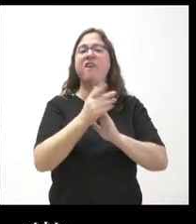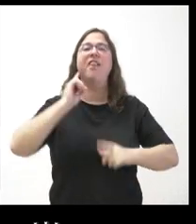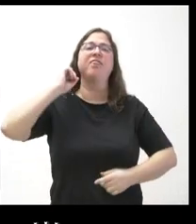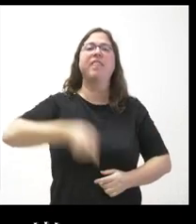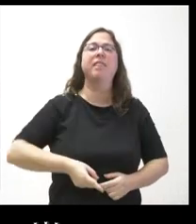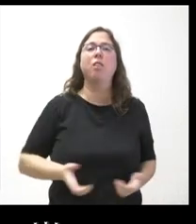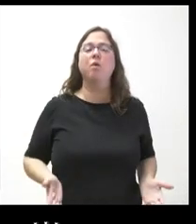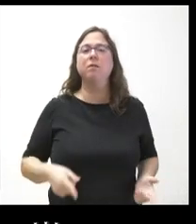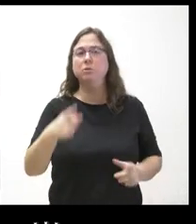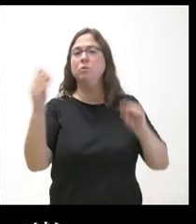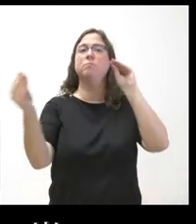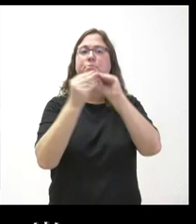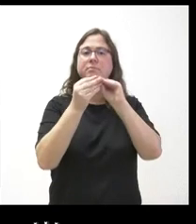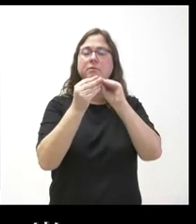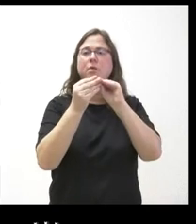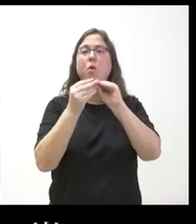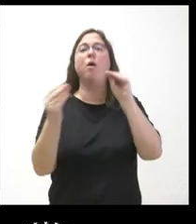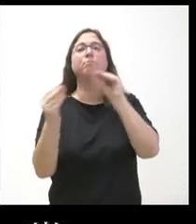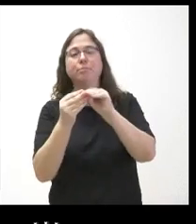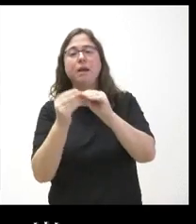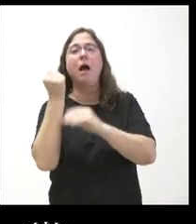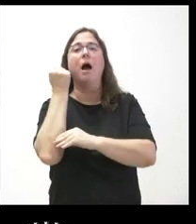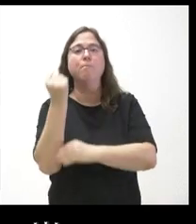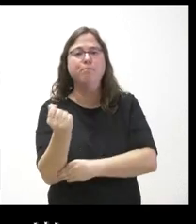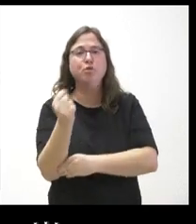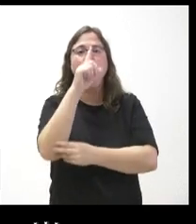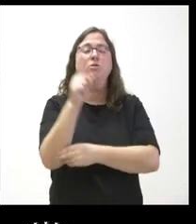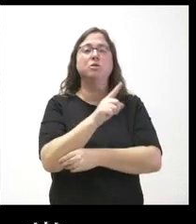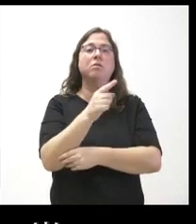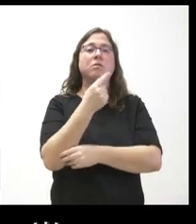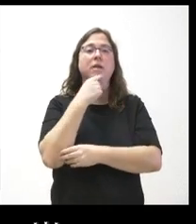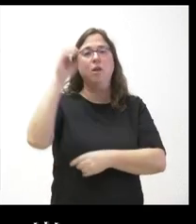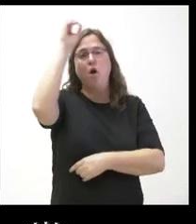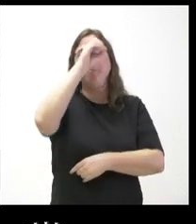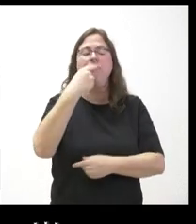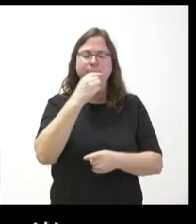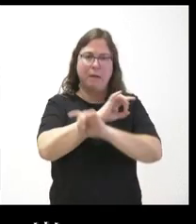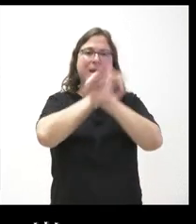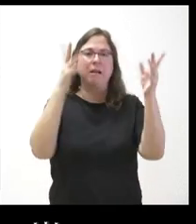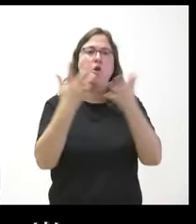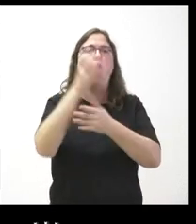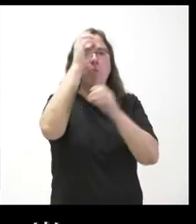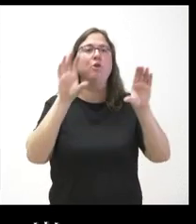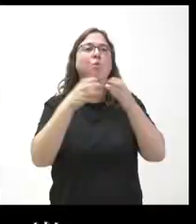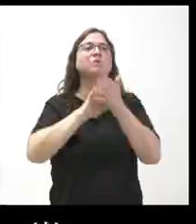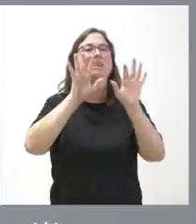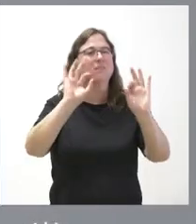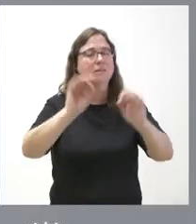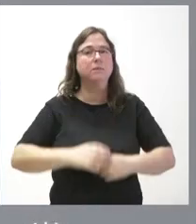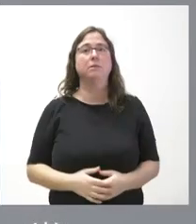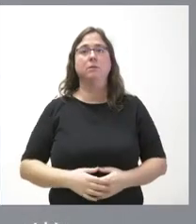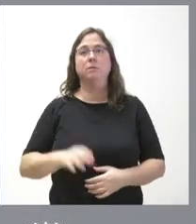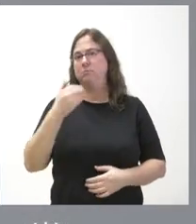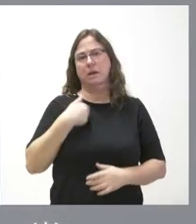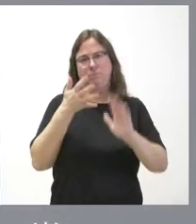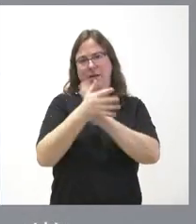ese postulado, si lo condenan o si lo aprueban o si lo apoyan. Saber un posicionamiento claro sobre esta pregunta. Un concreto, gracias. El posicionamiento,